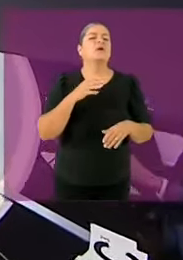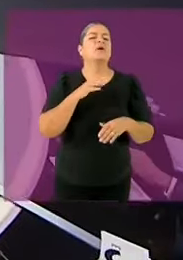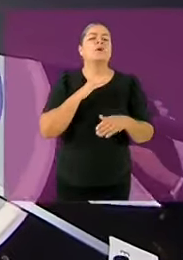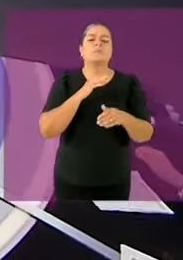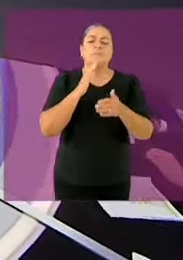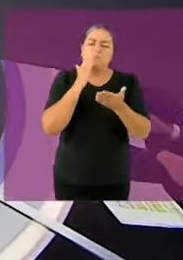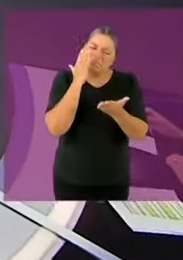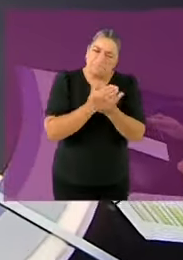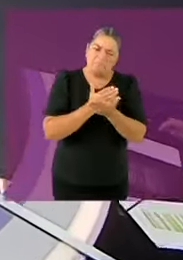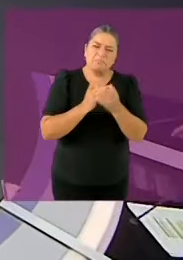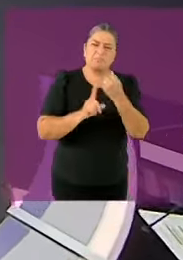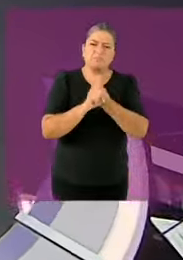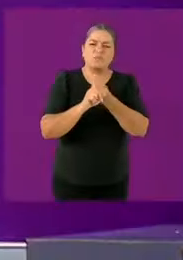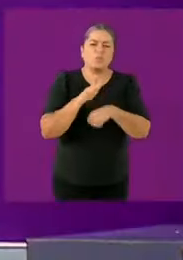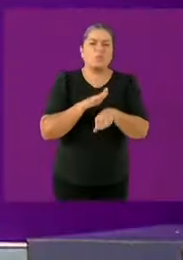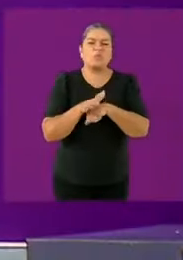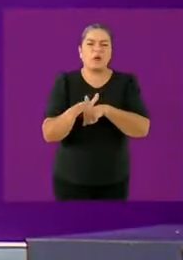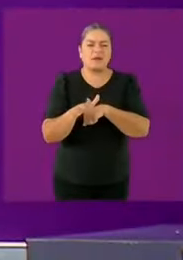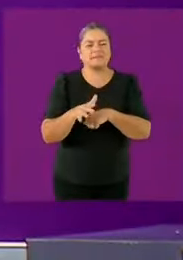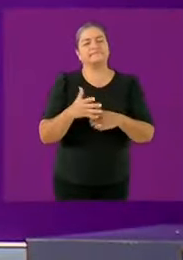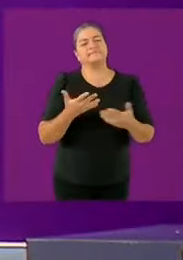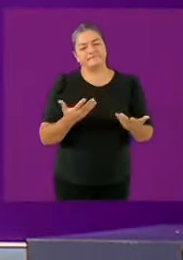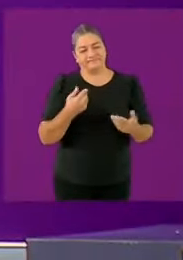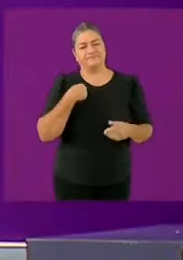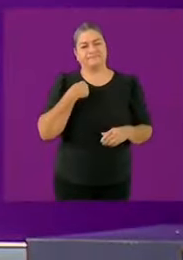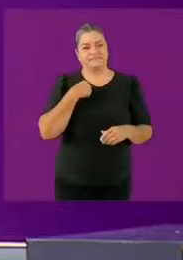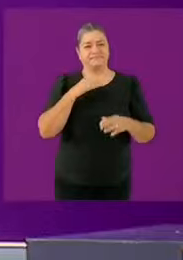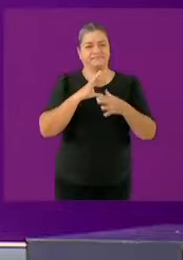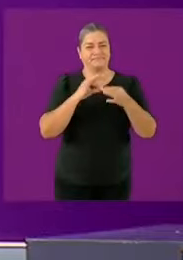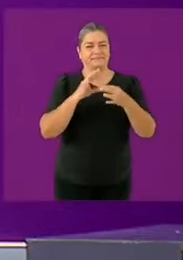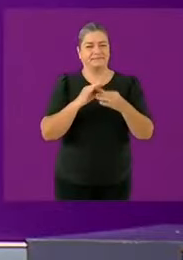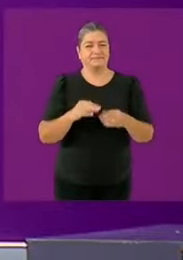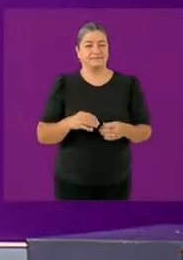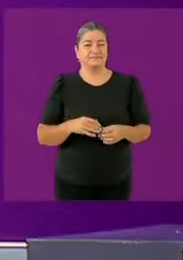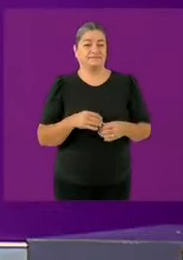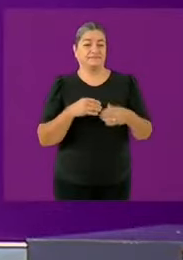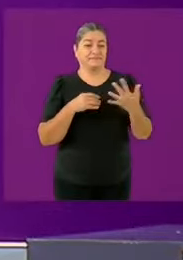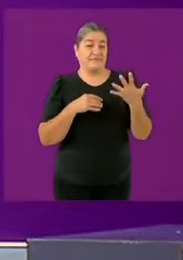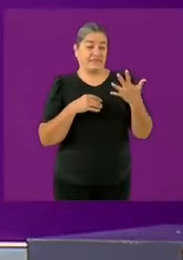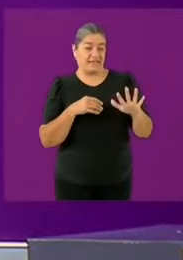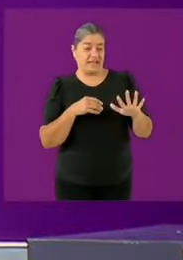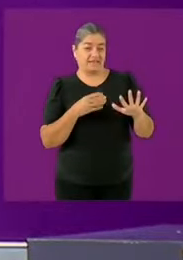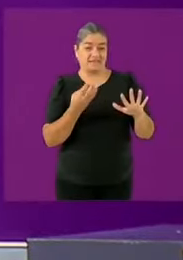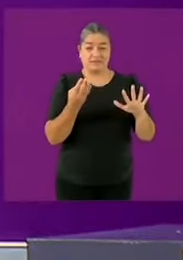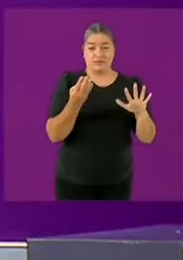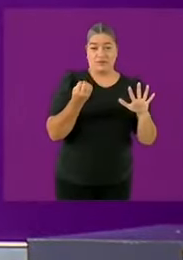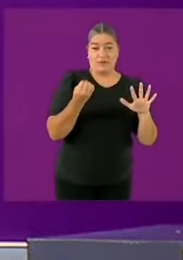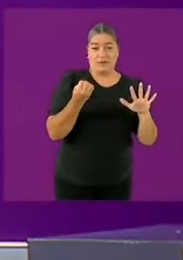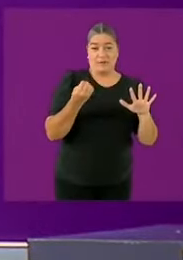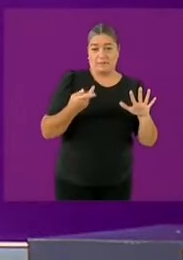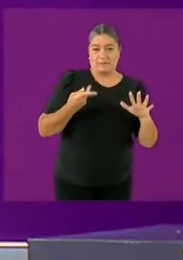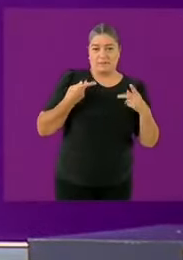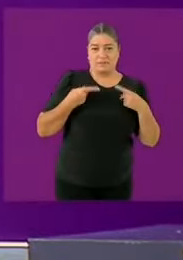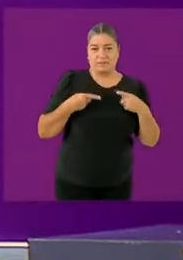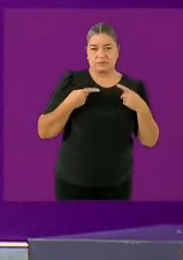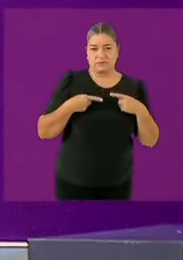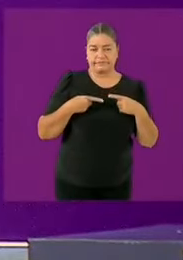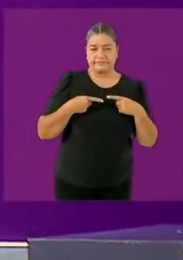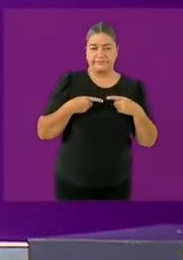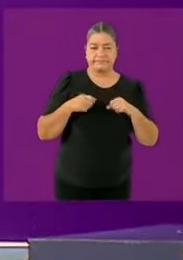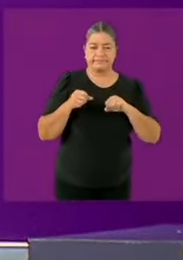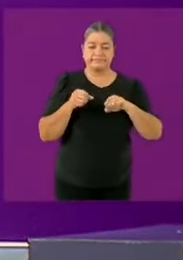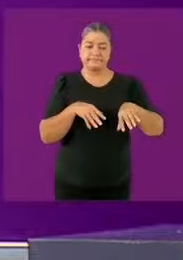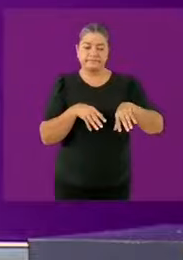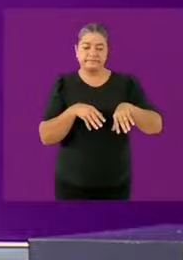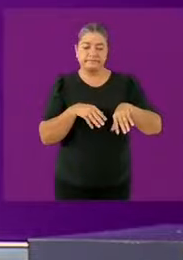tema central nueve de cada diez personas que abandonan el mercado laboral para dedicarse a las tareas de cuidado son mujeres